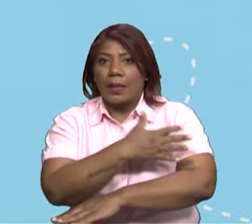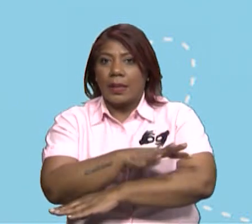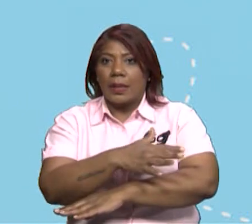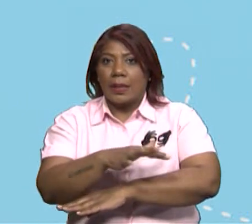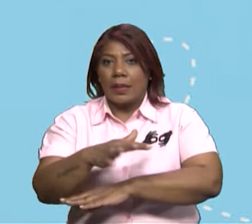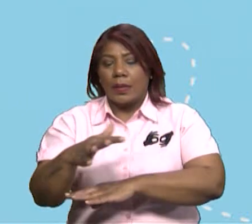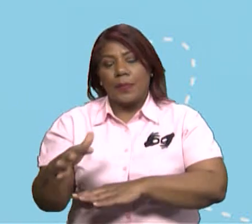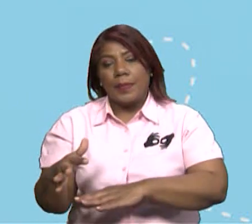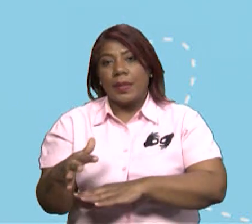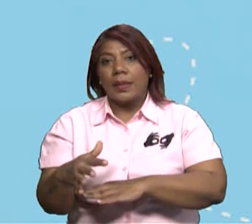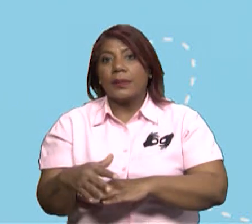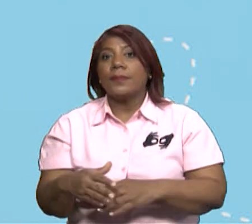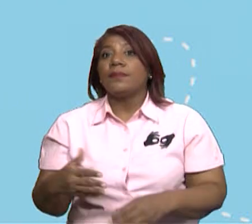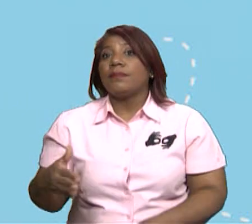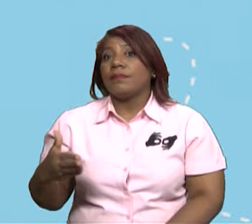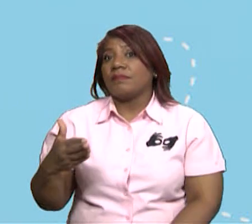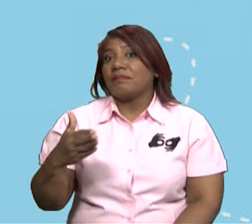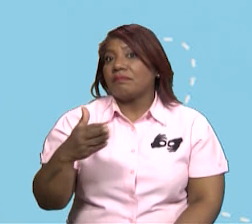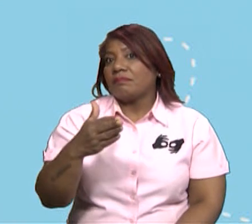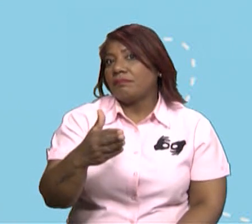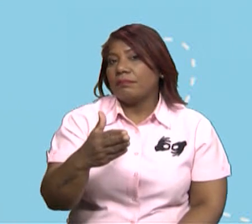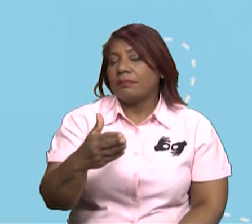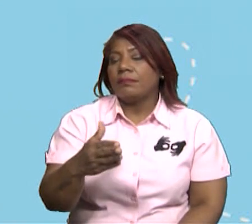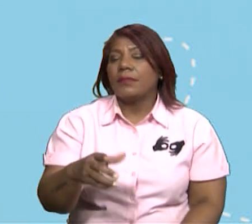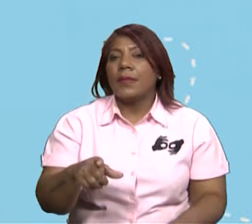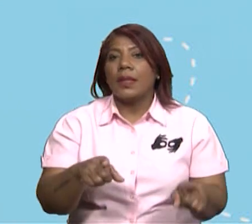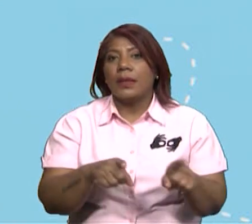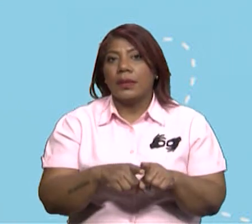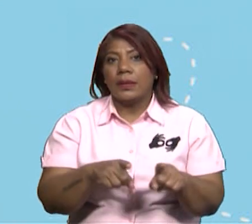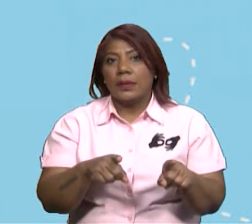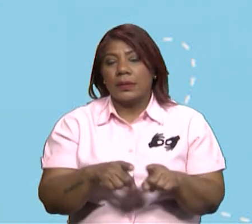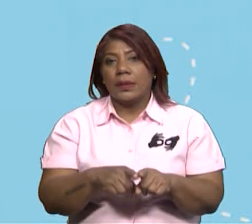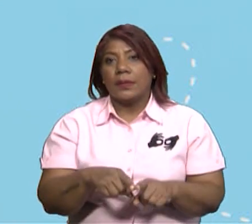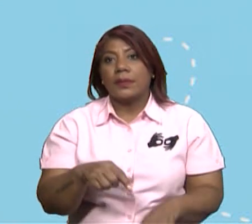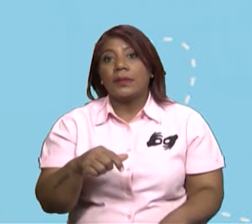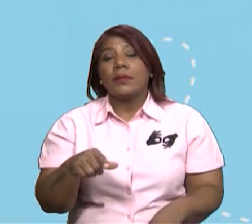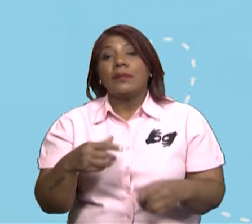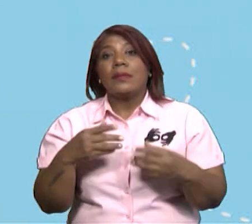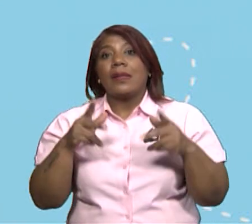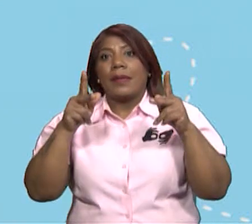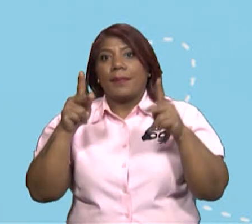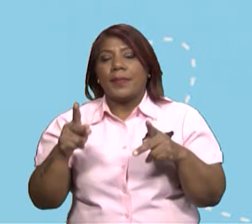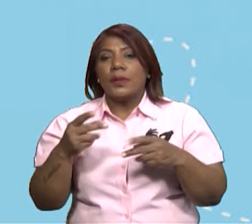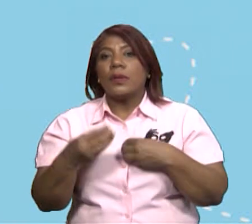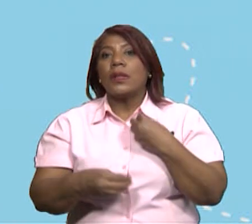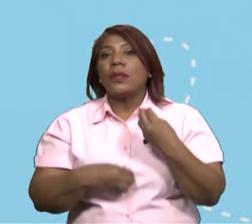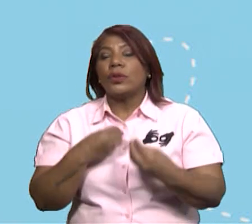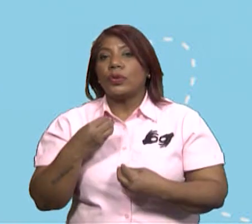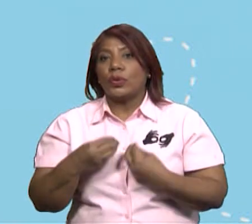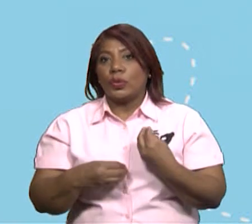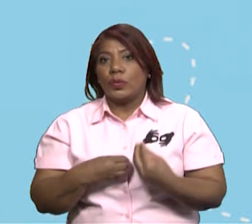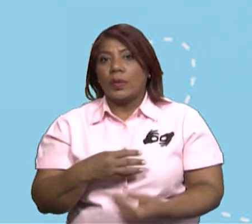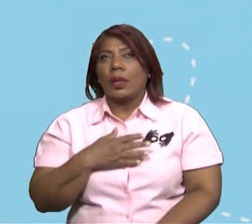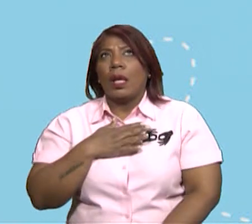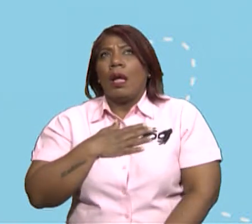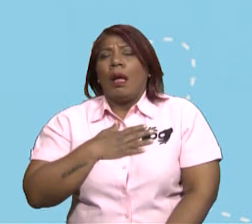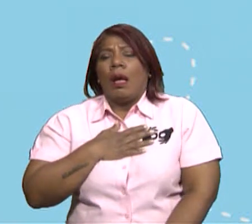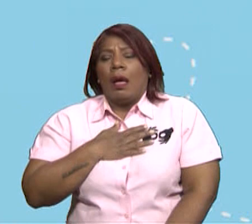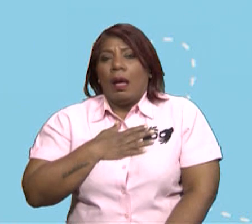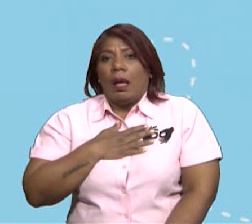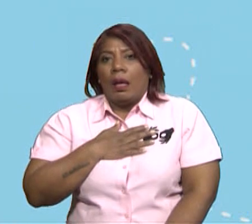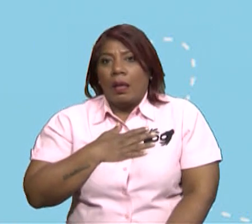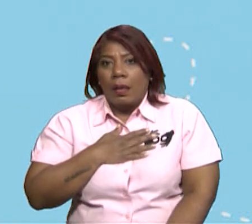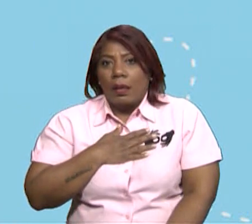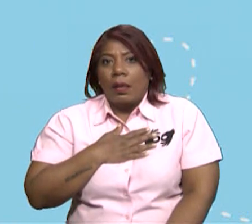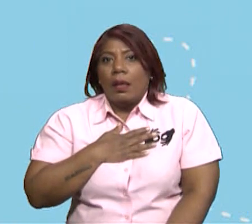desaparición de los de especies y problemas respiratorios. Muy bien. Planta un